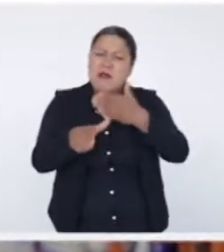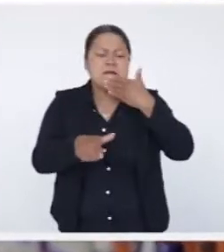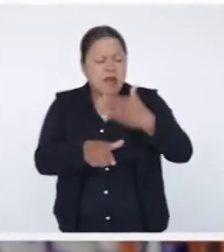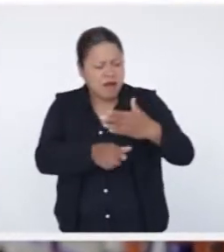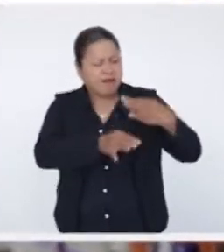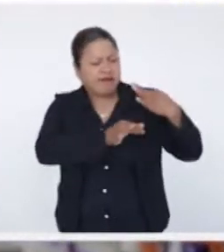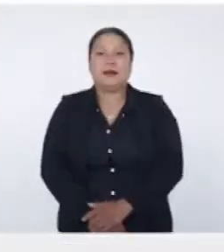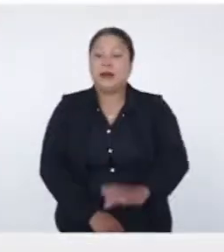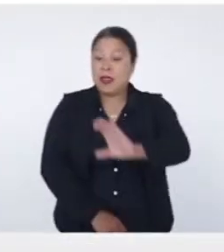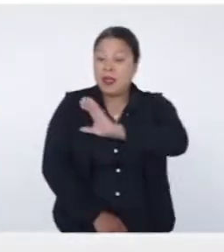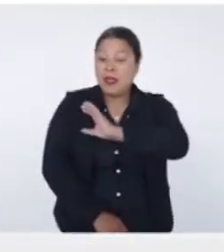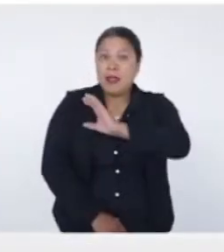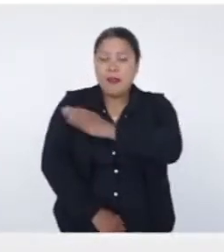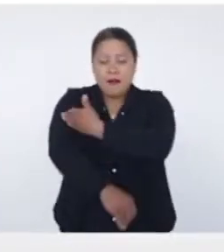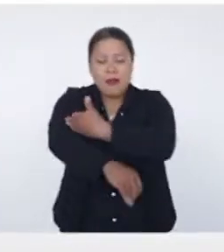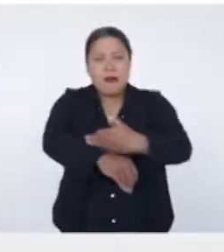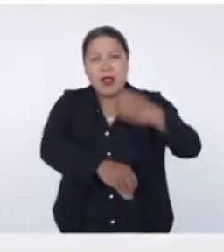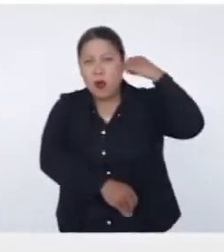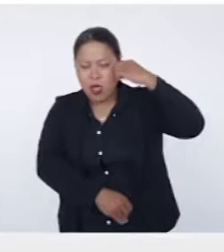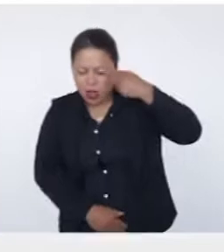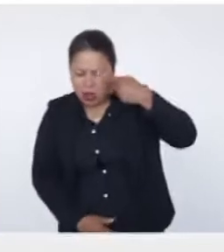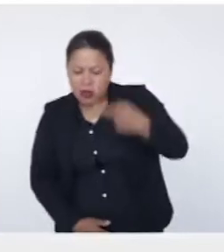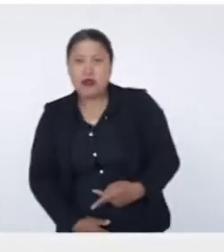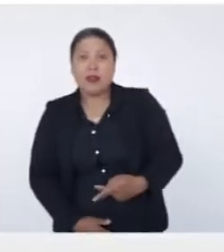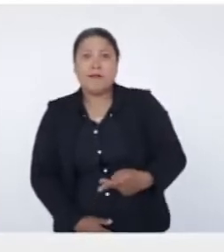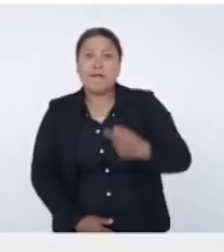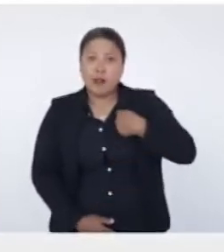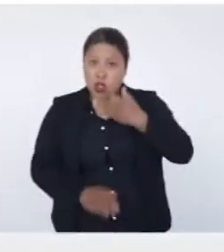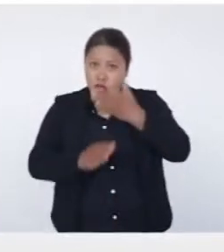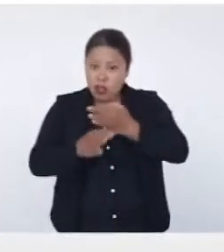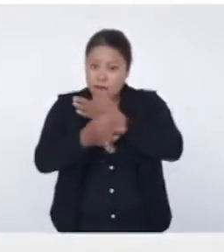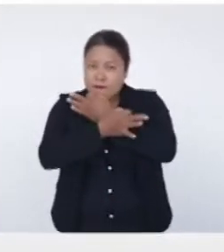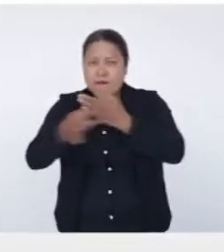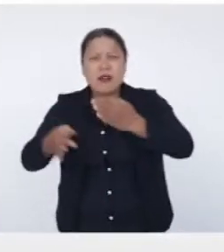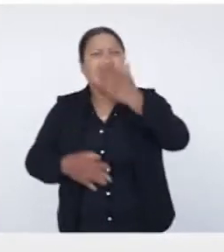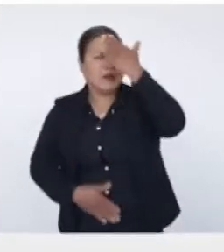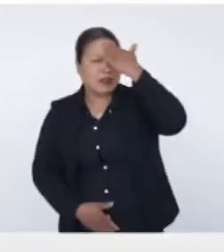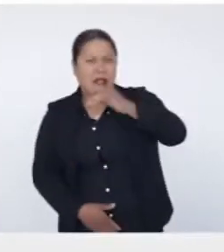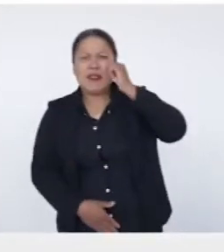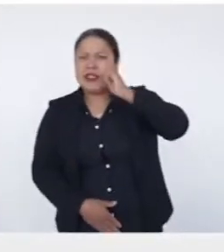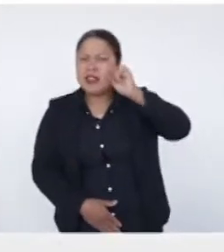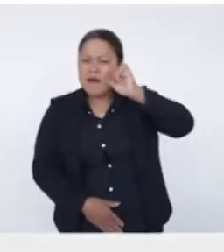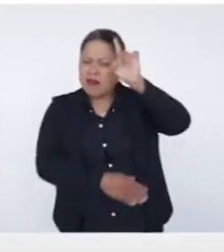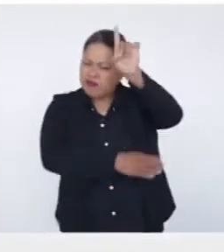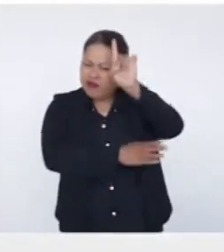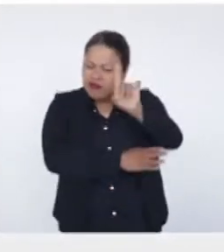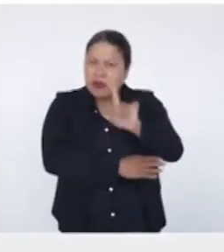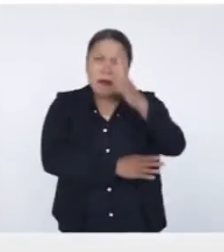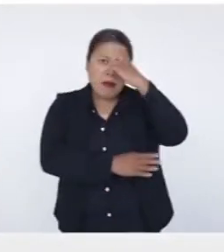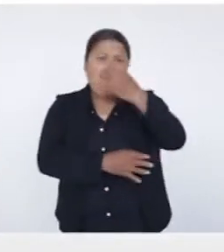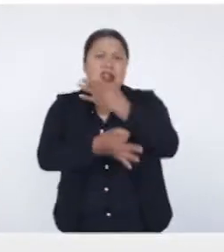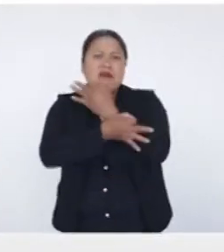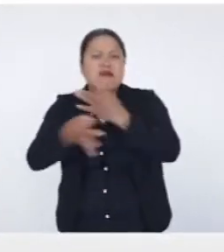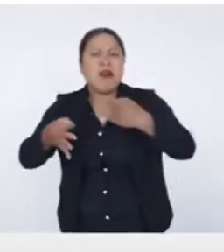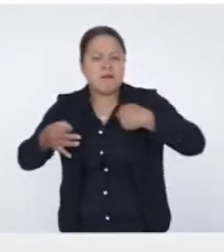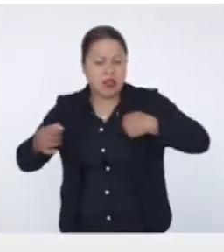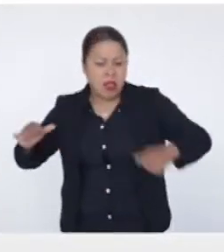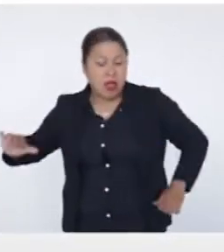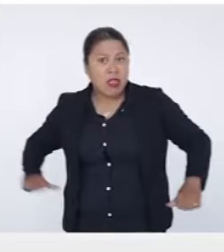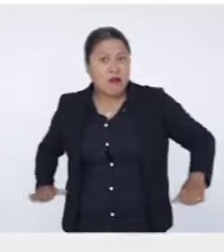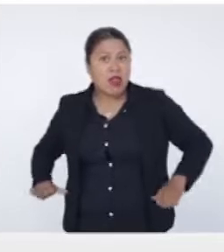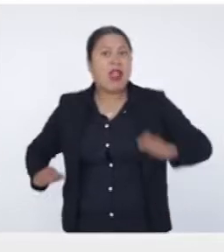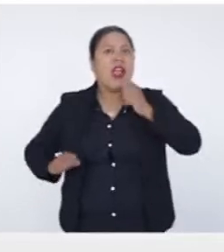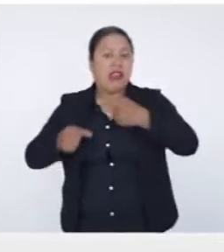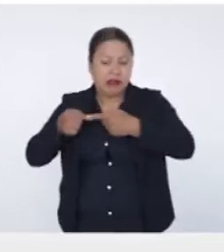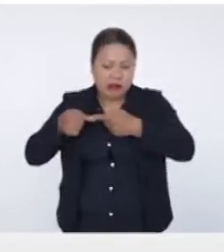Campeche y de Veracruz. Queridas familias oaxaqueñas, me dirijo a como cada fin de semana para informarles las acciones que